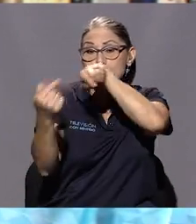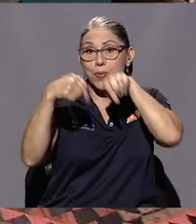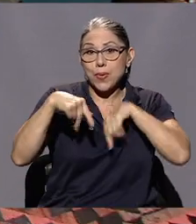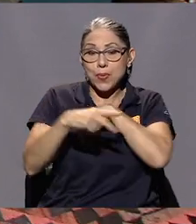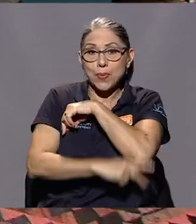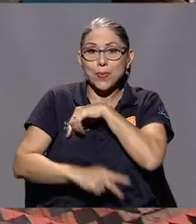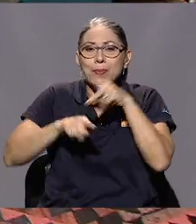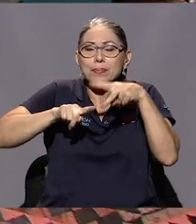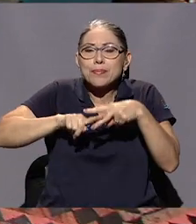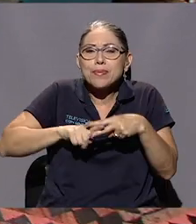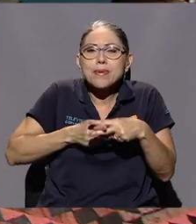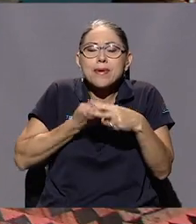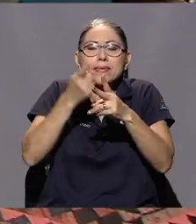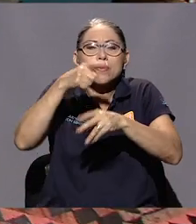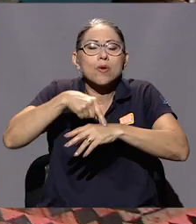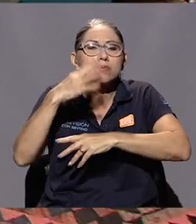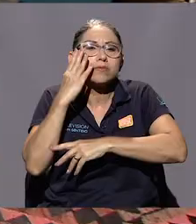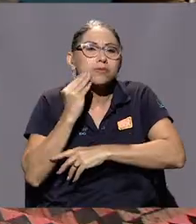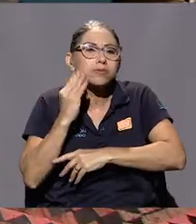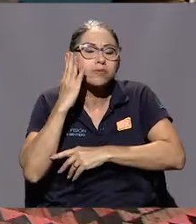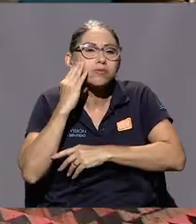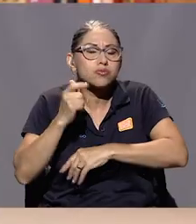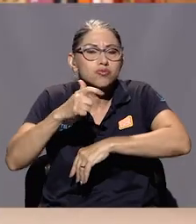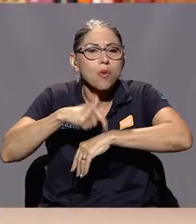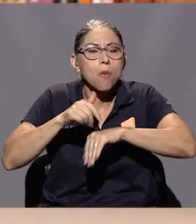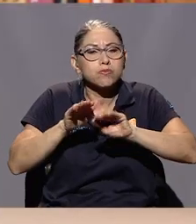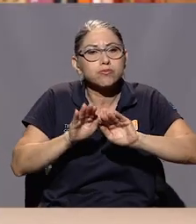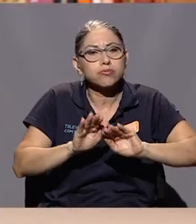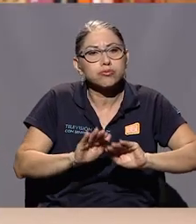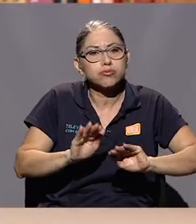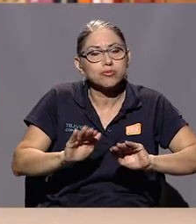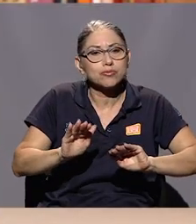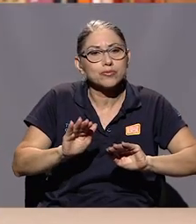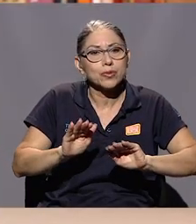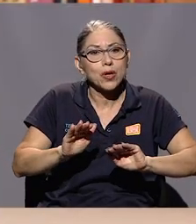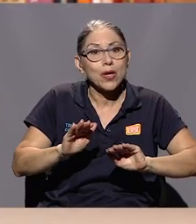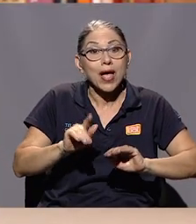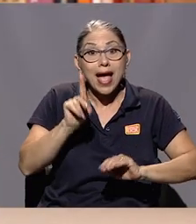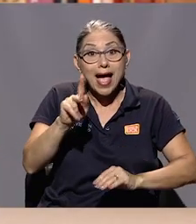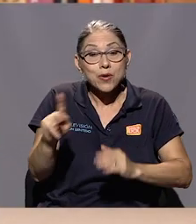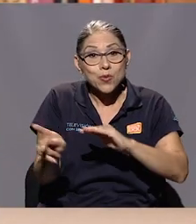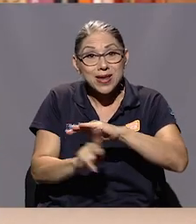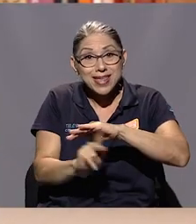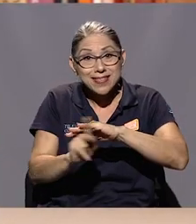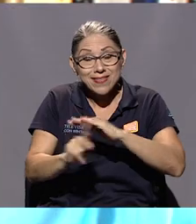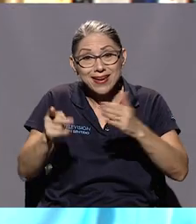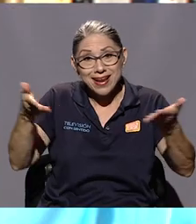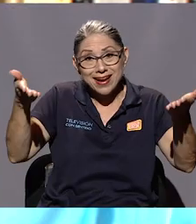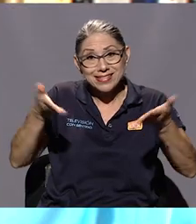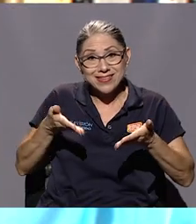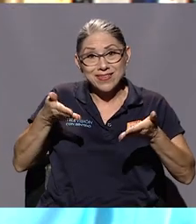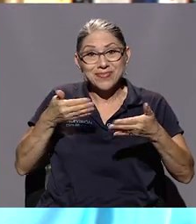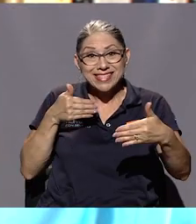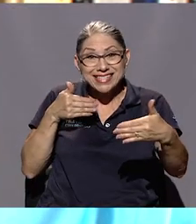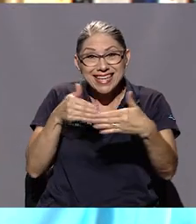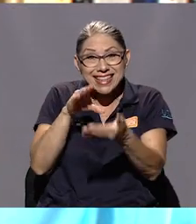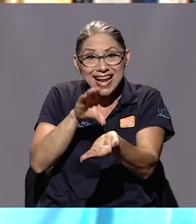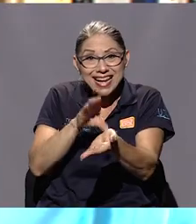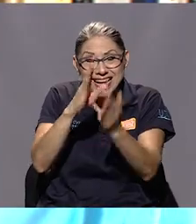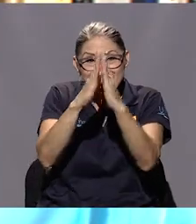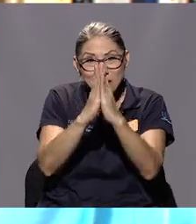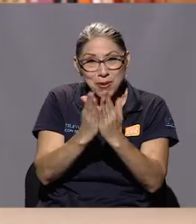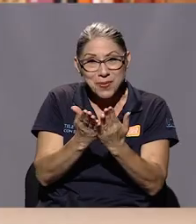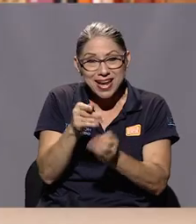la temporada de las vivencias de la infancia. Y hay un kinder que la recibe muy